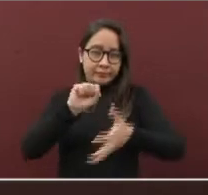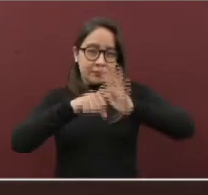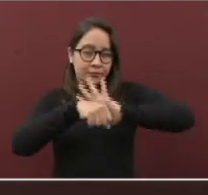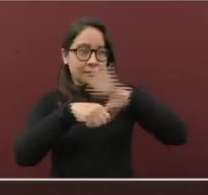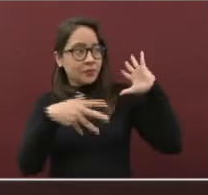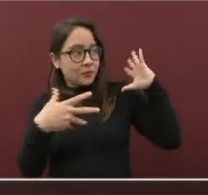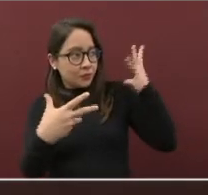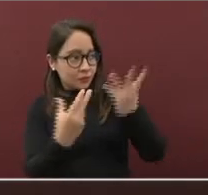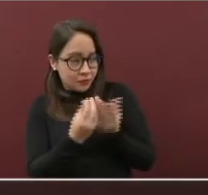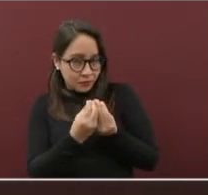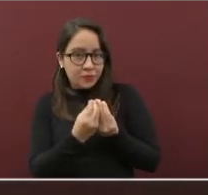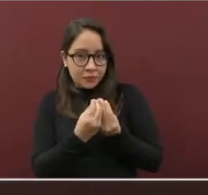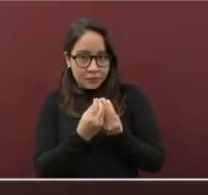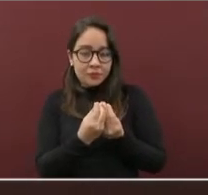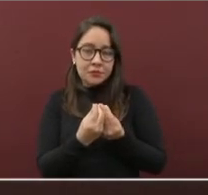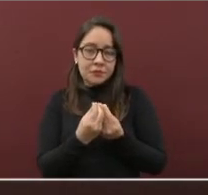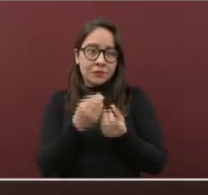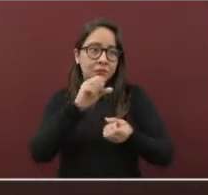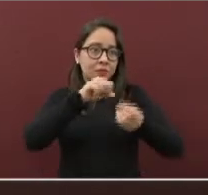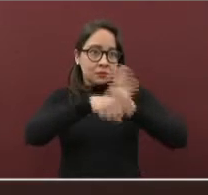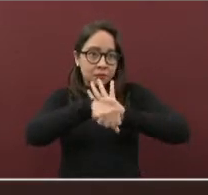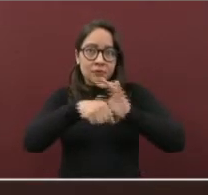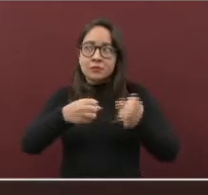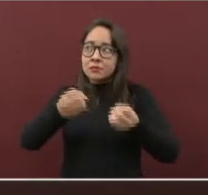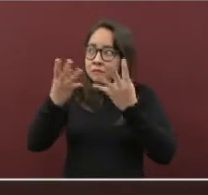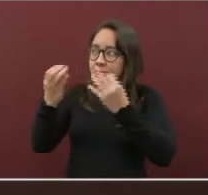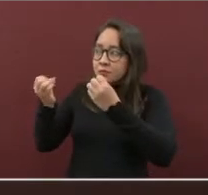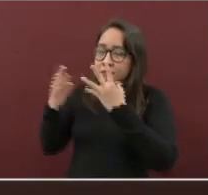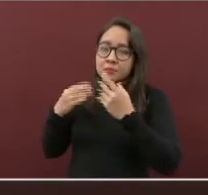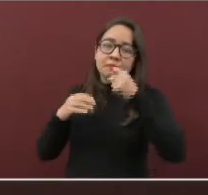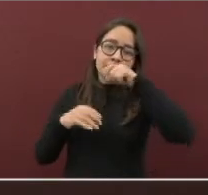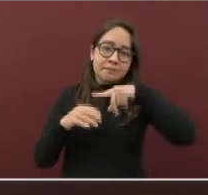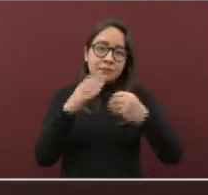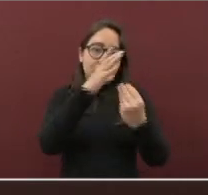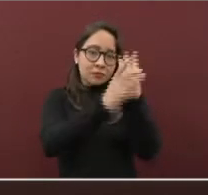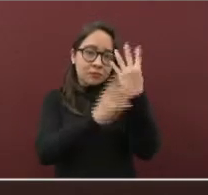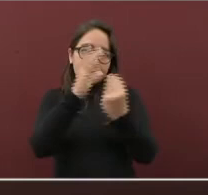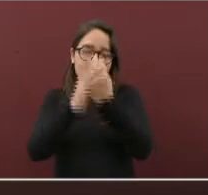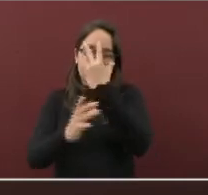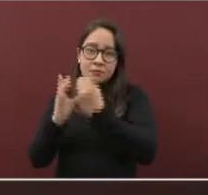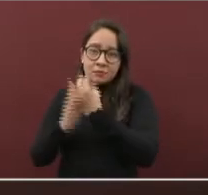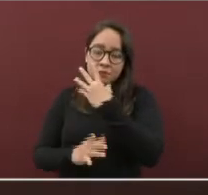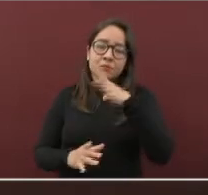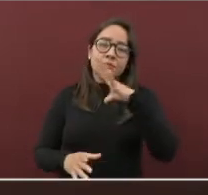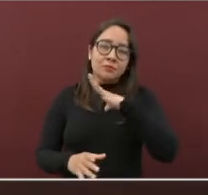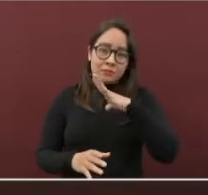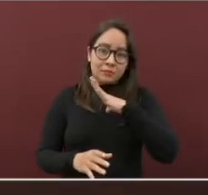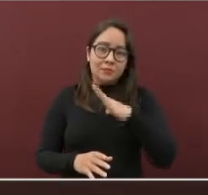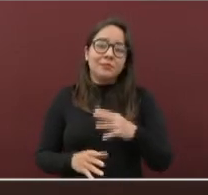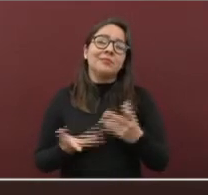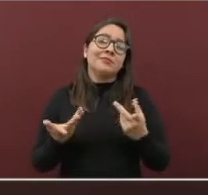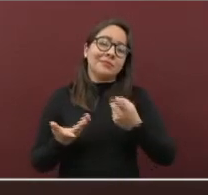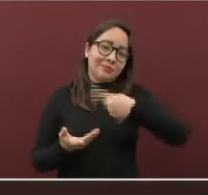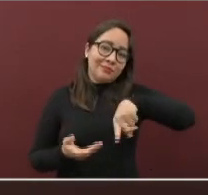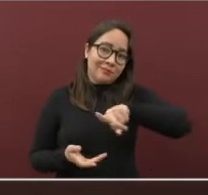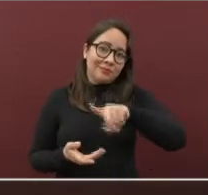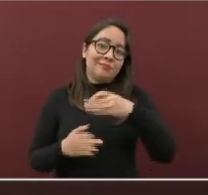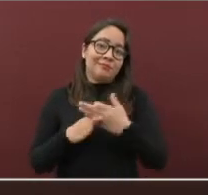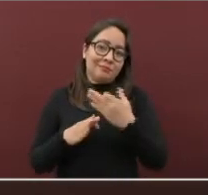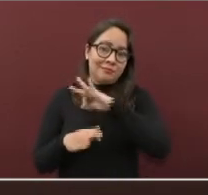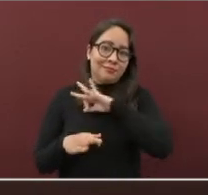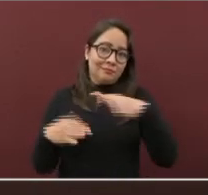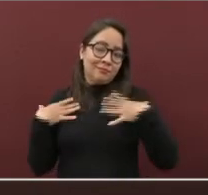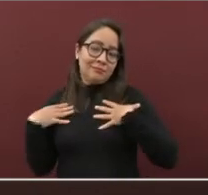de la epidemia en el Estado, son los que tienen también, son los que están presentando también casos que pueden infectar a otras personas,